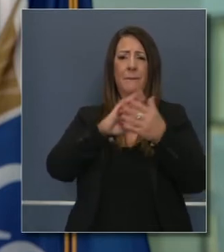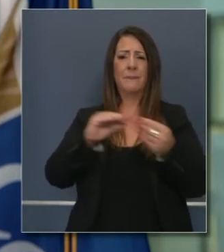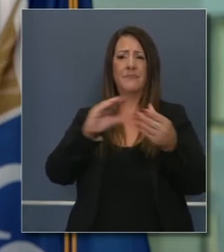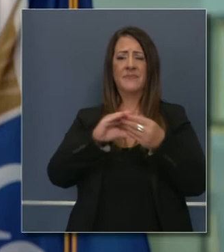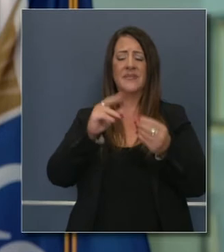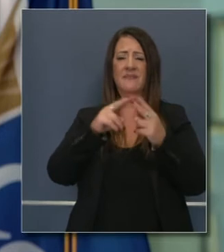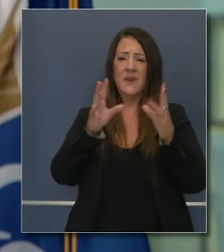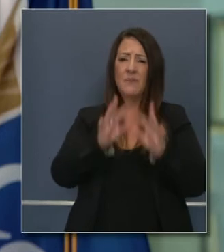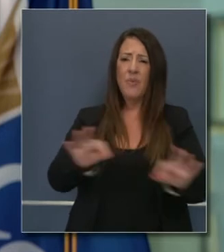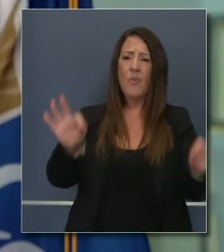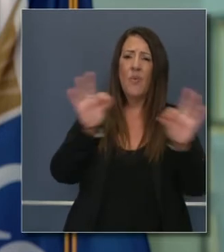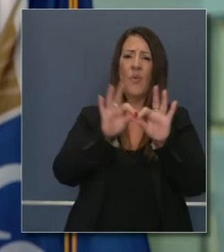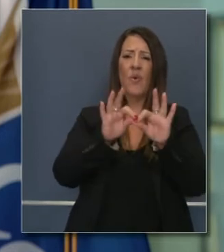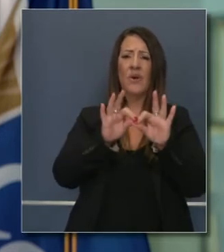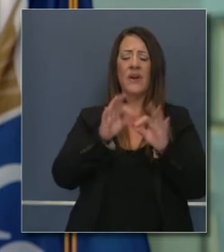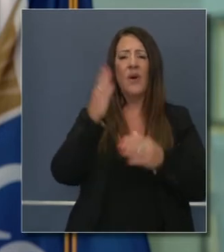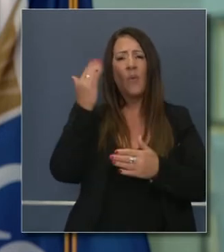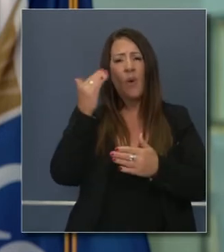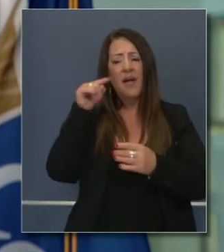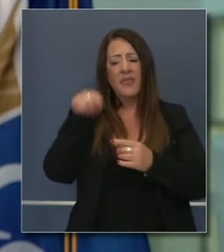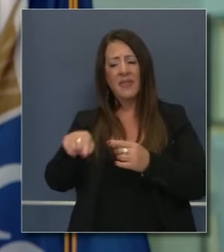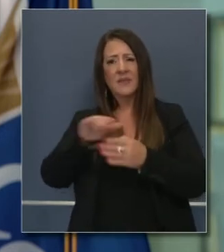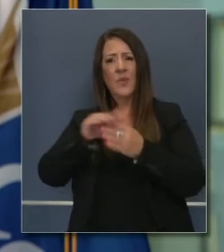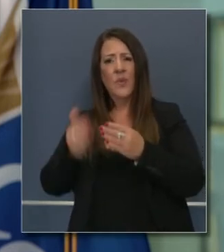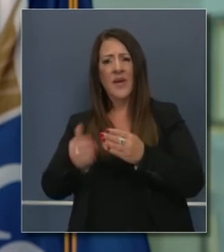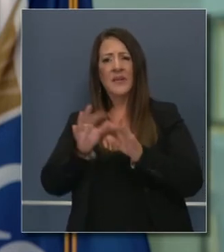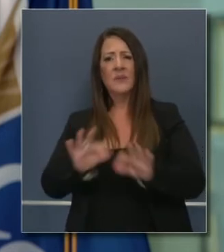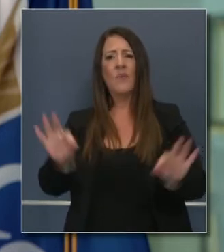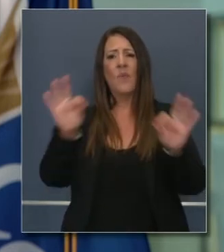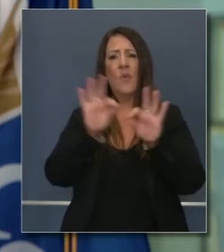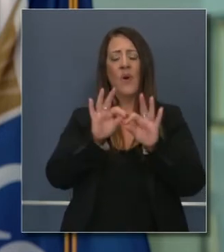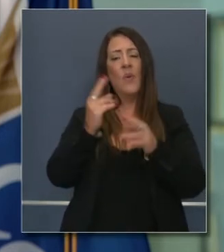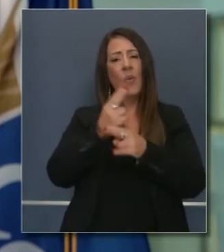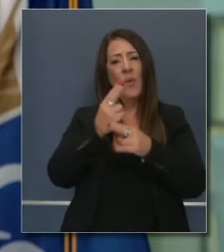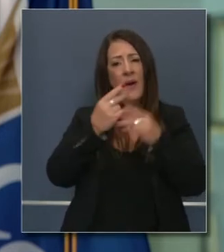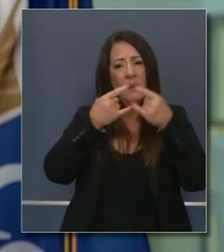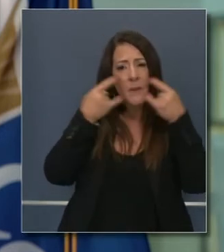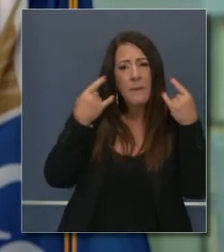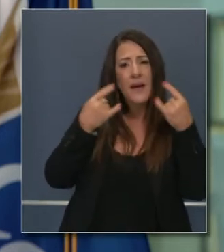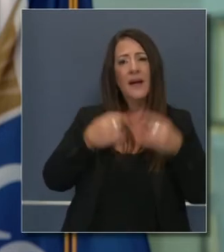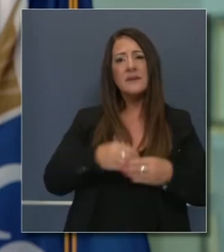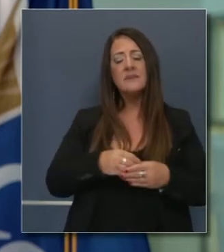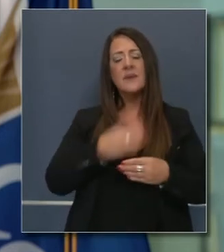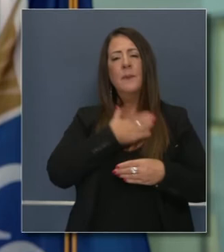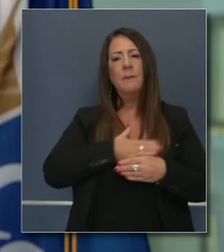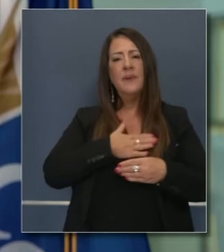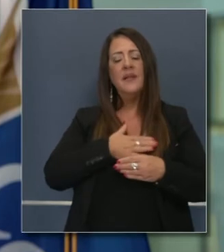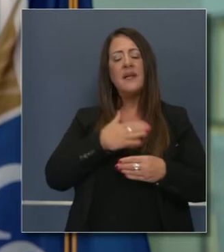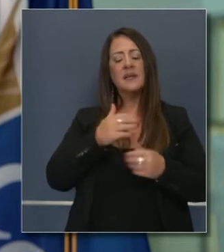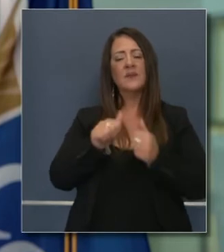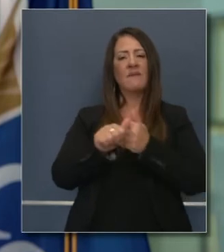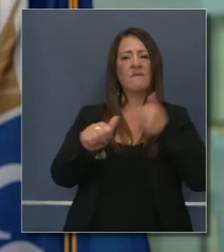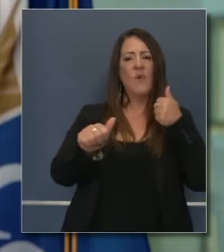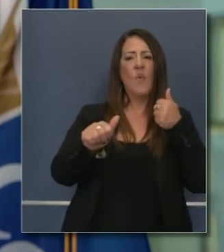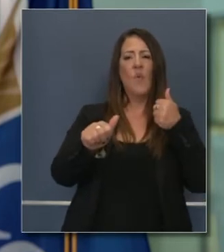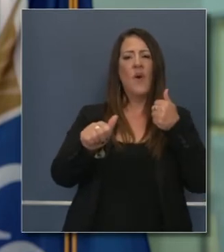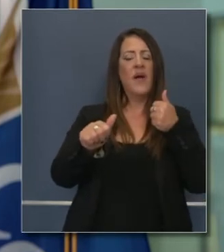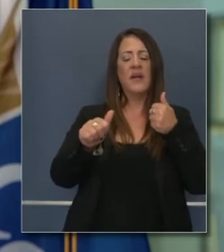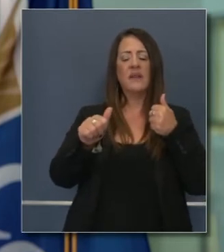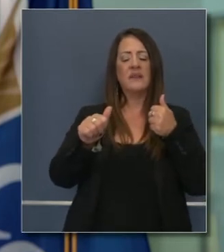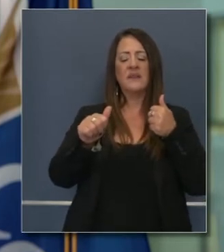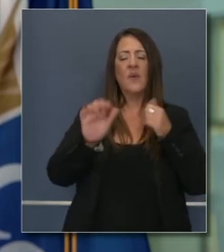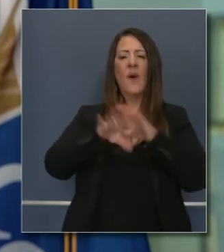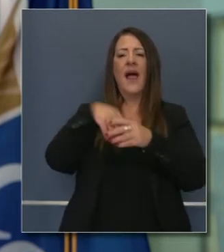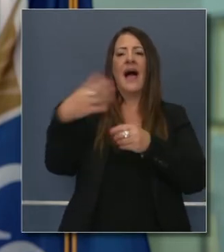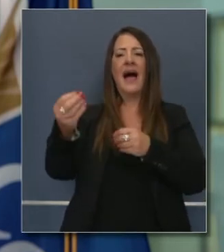muy importante este mensaje, el de ponerse la mascarilla. La importancia este fin de semana de tratar de evitar y minimizar